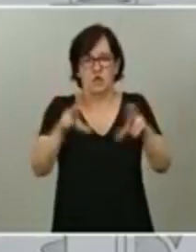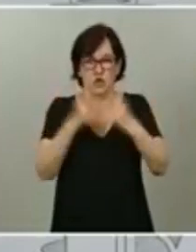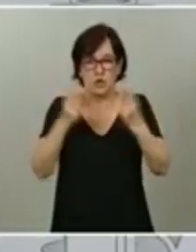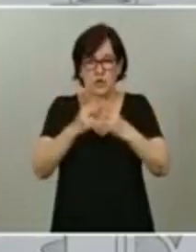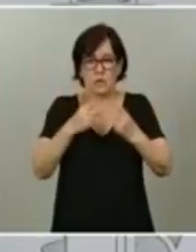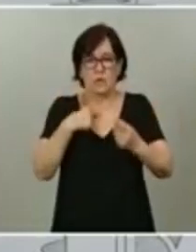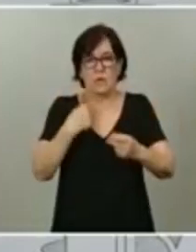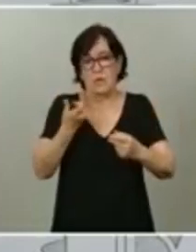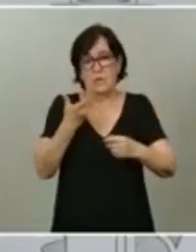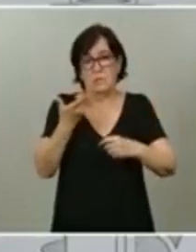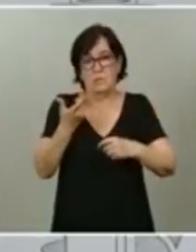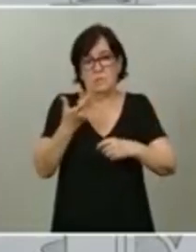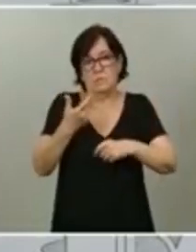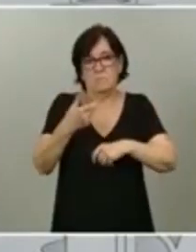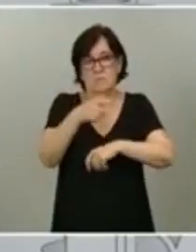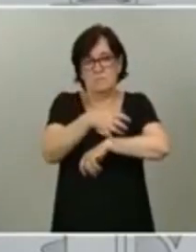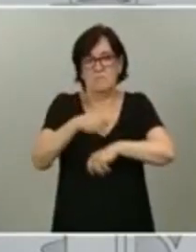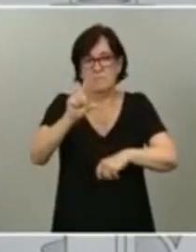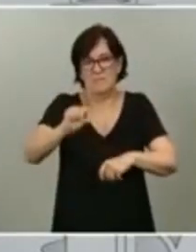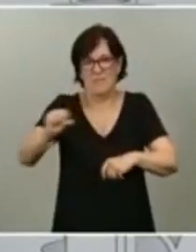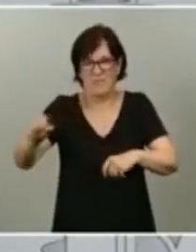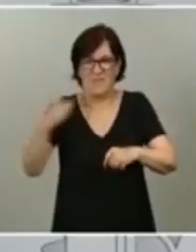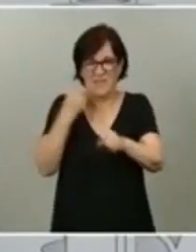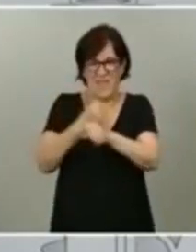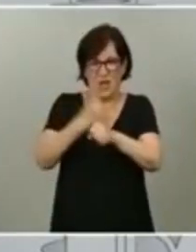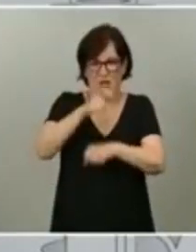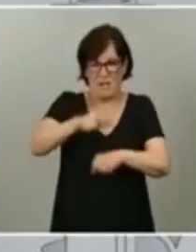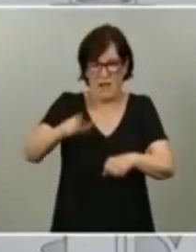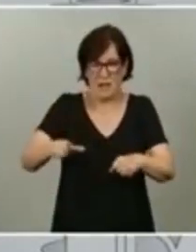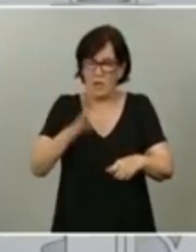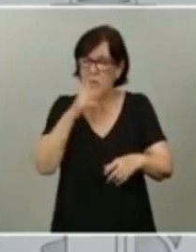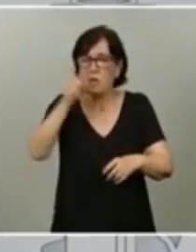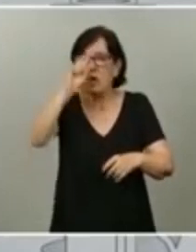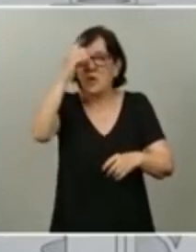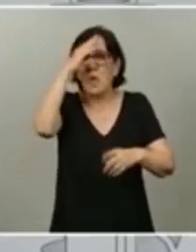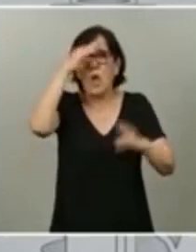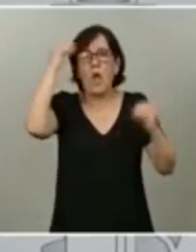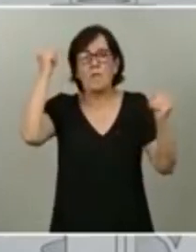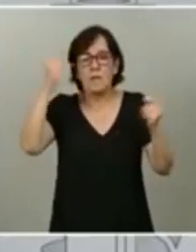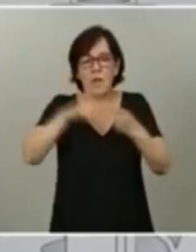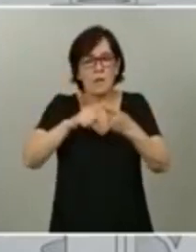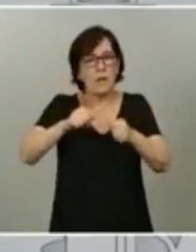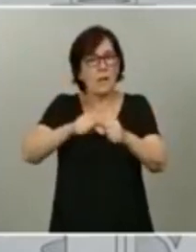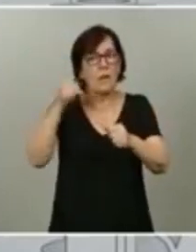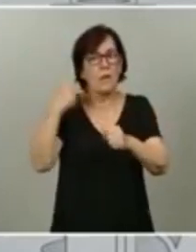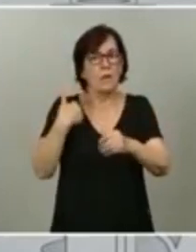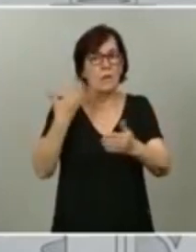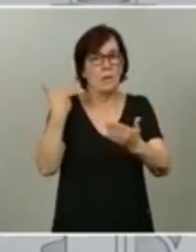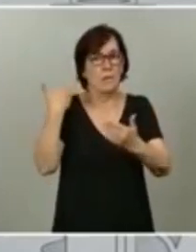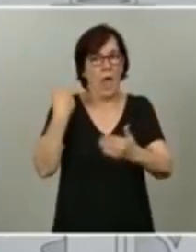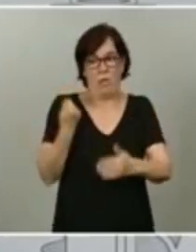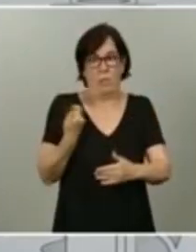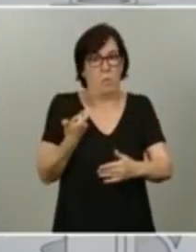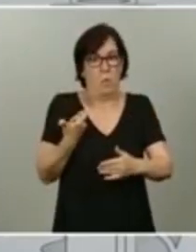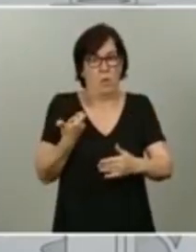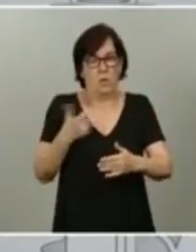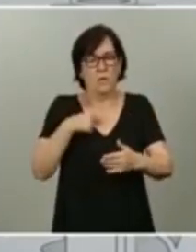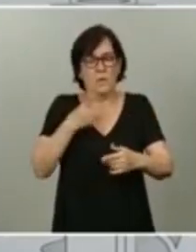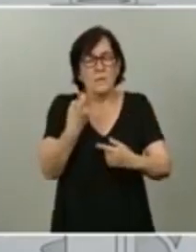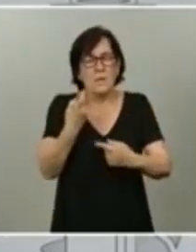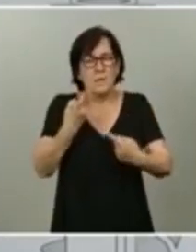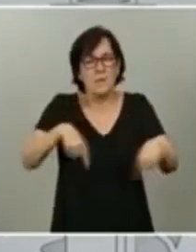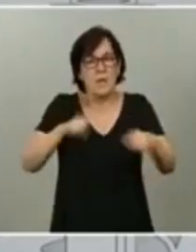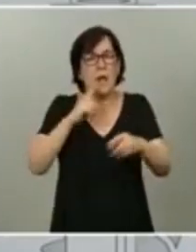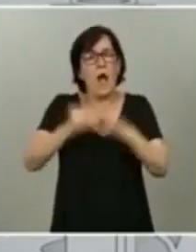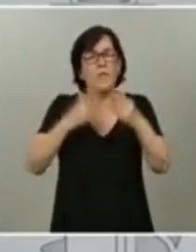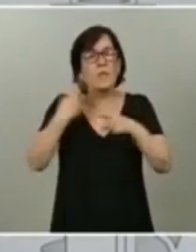de los trabajadores. También aquí es bueno no olvidar tan pronto las lecciones de un pasado tan reciente. También aquí necesitamos hacer las cosas de una